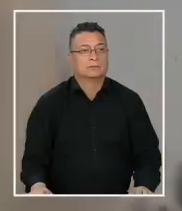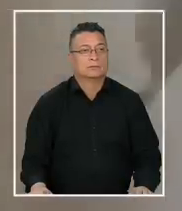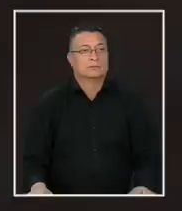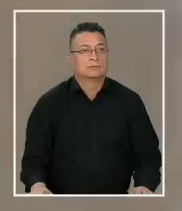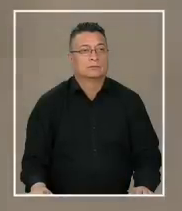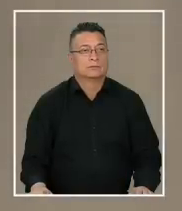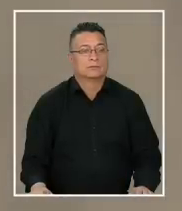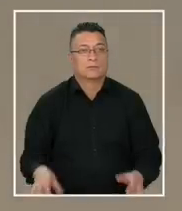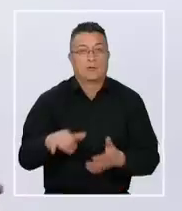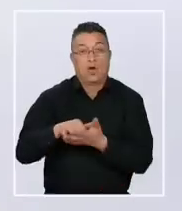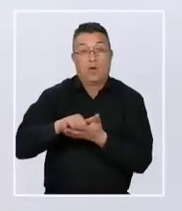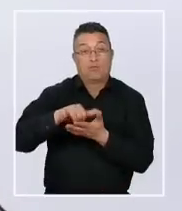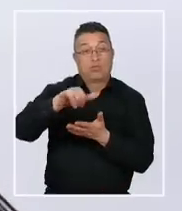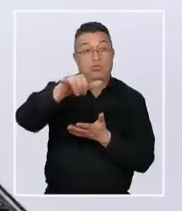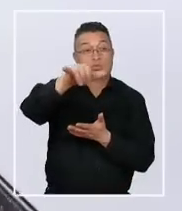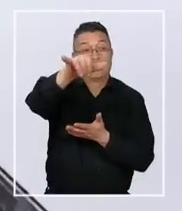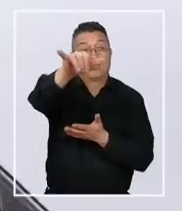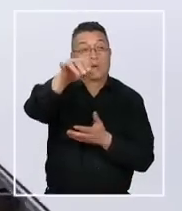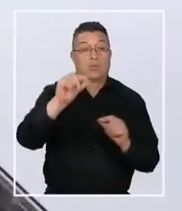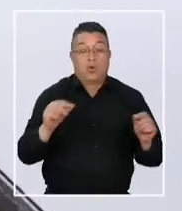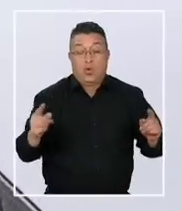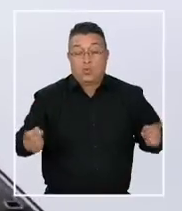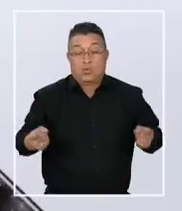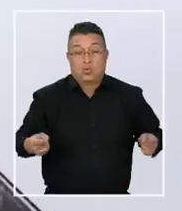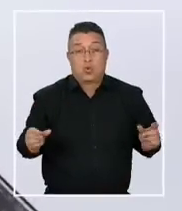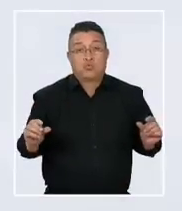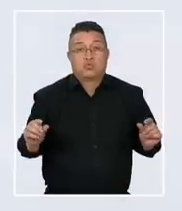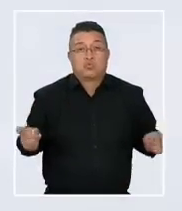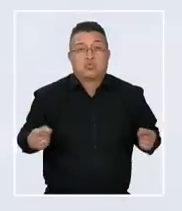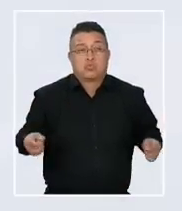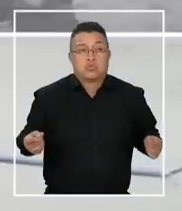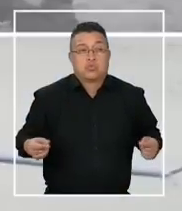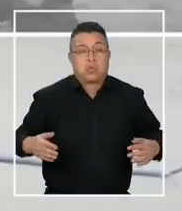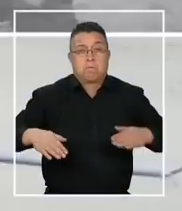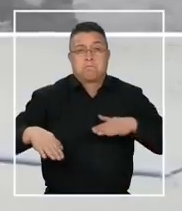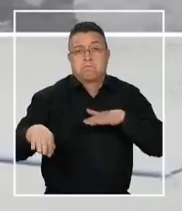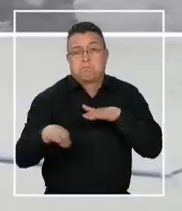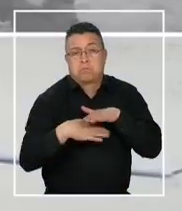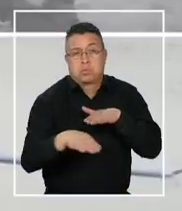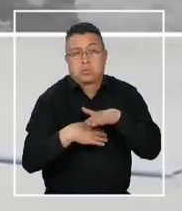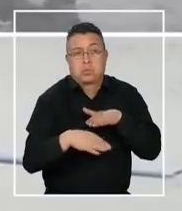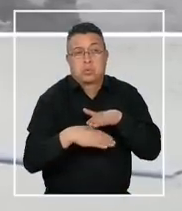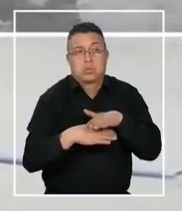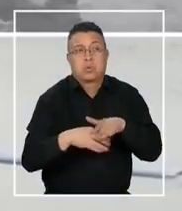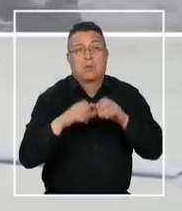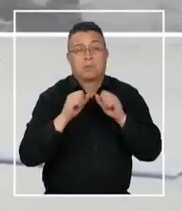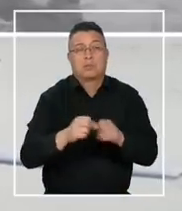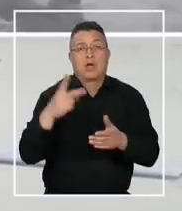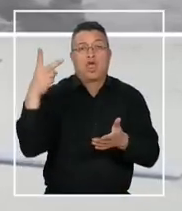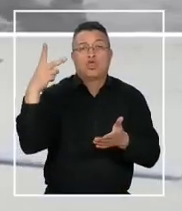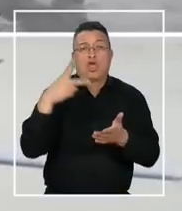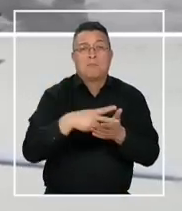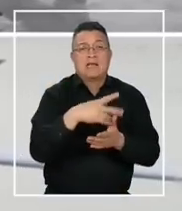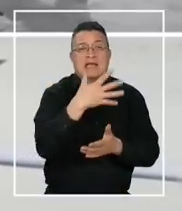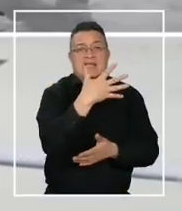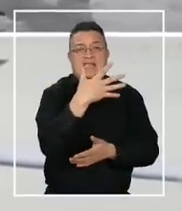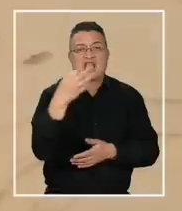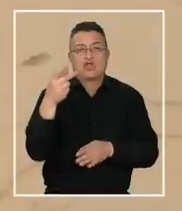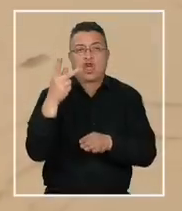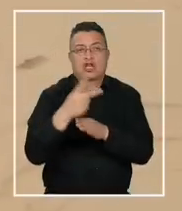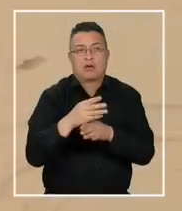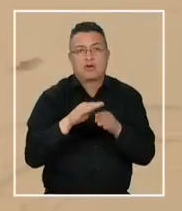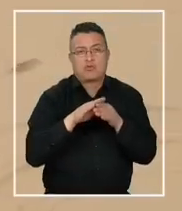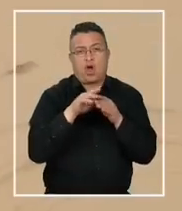Vuela utilizando unas pequeñas hélices y tiene la capacidad de viajar hasta 2.500 kilómetros